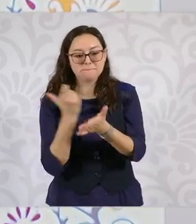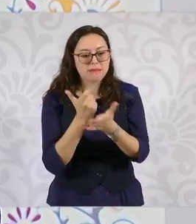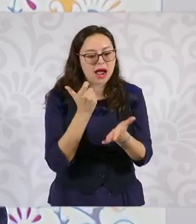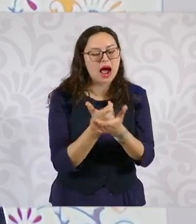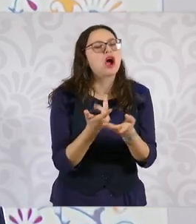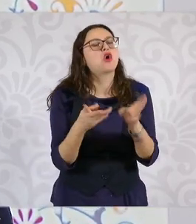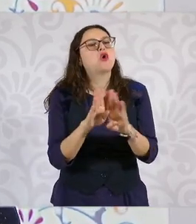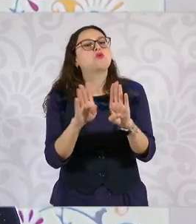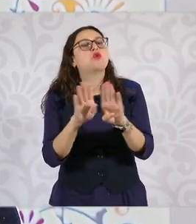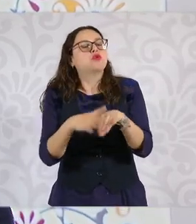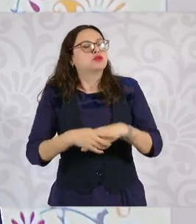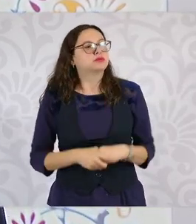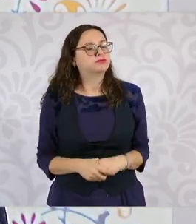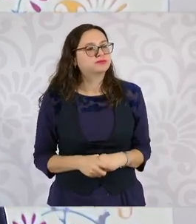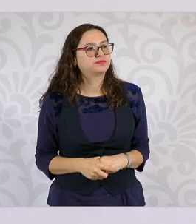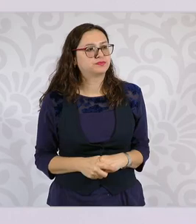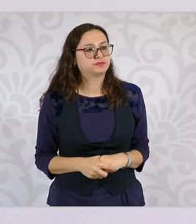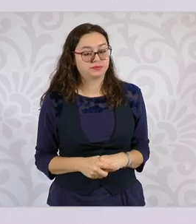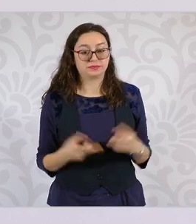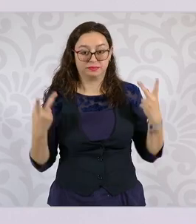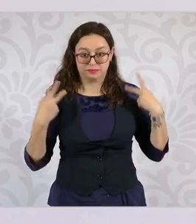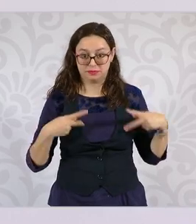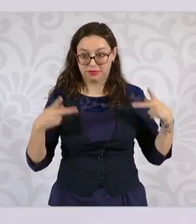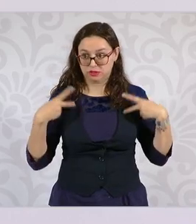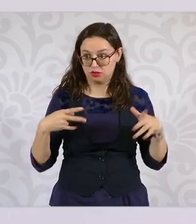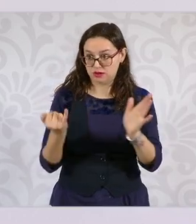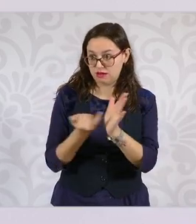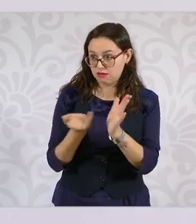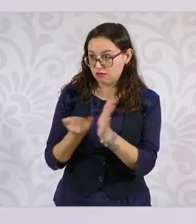impuestos del pueblo de México, de los impuestos de las y los mexicanos.